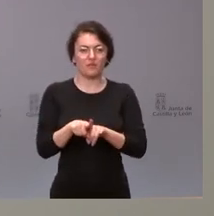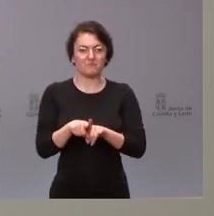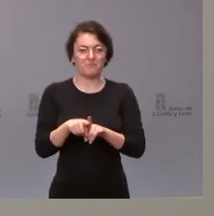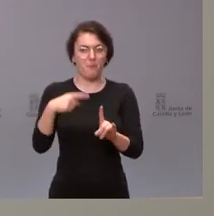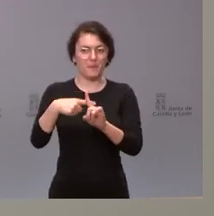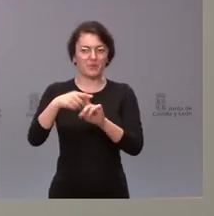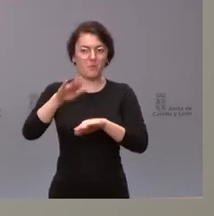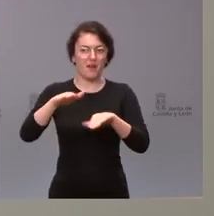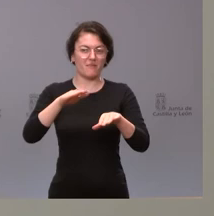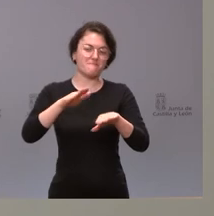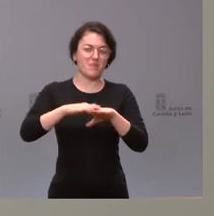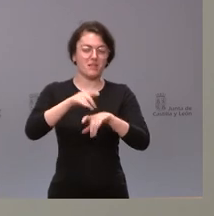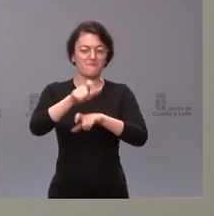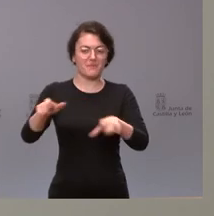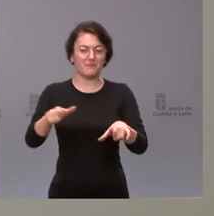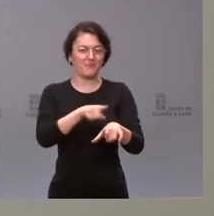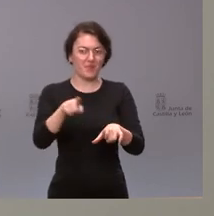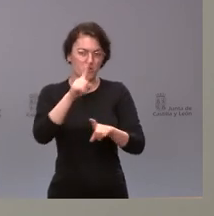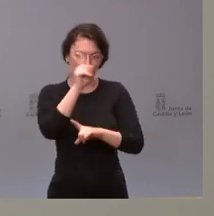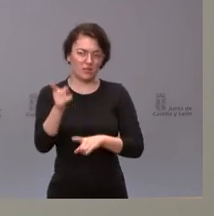autónoma. Y también del conjunto nacional.